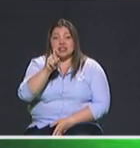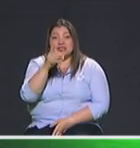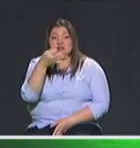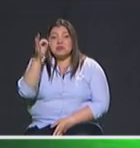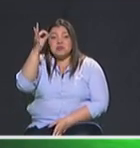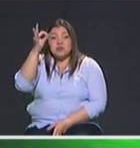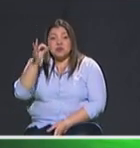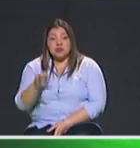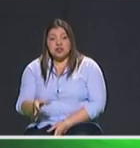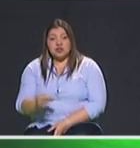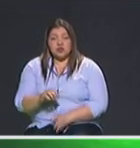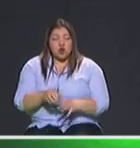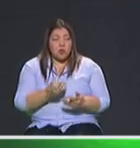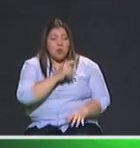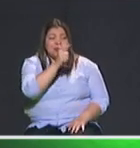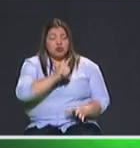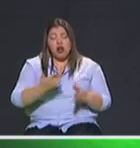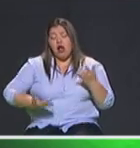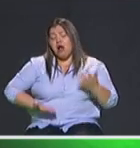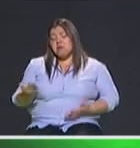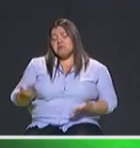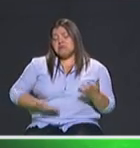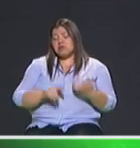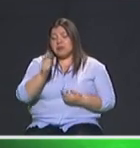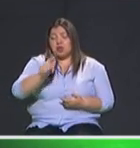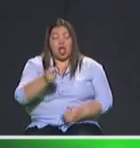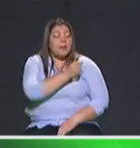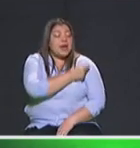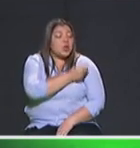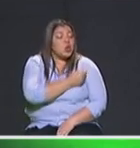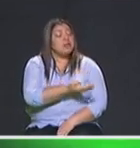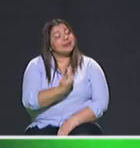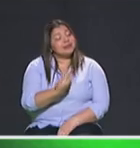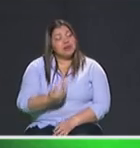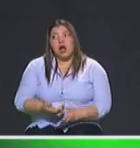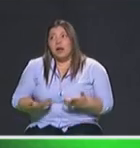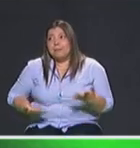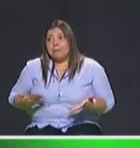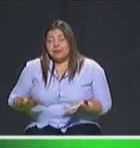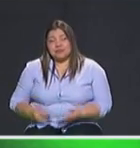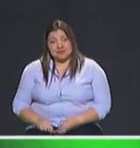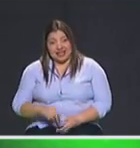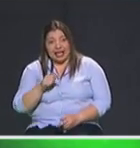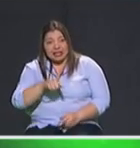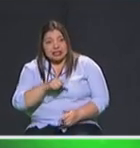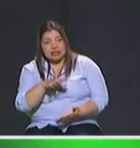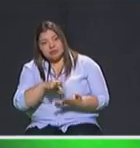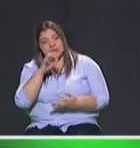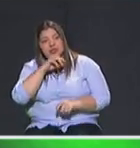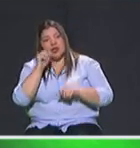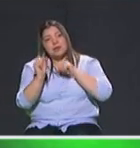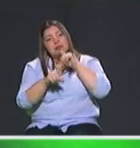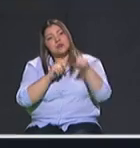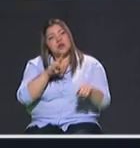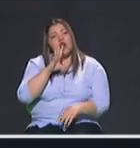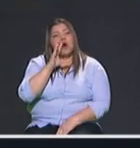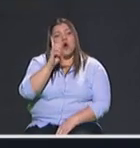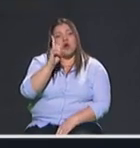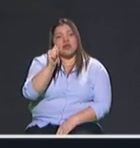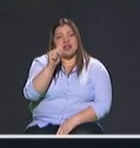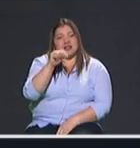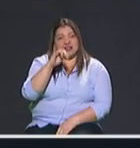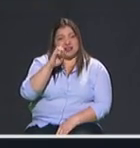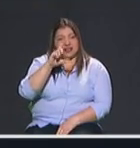votación comenzamos entonces las respuestas con el candidato Daniel Quintero cuál es su plan específico para combatir este delito estos delitos bueno en